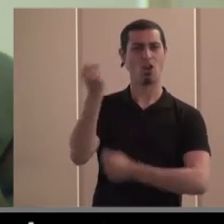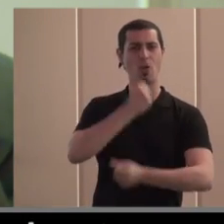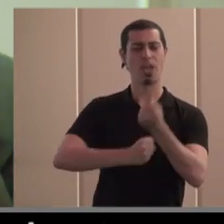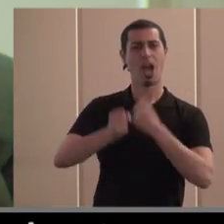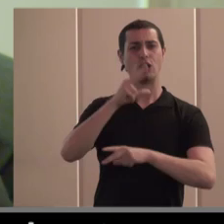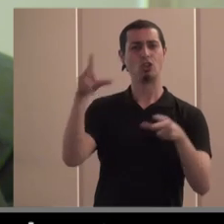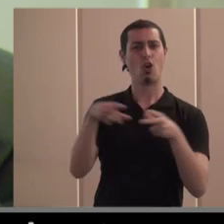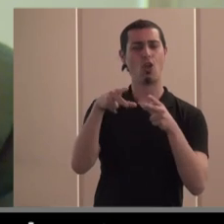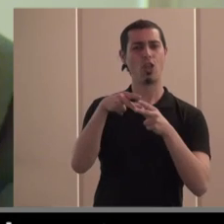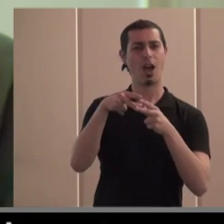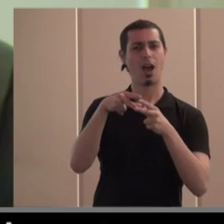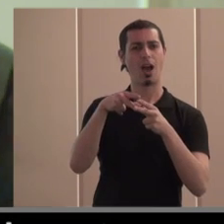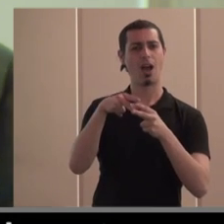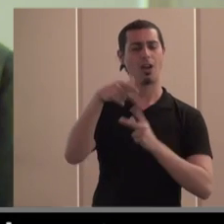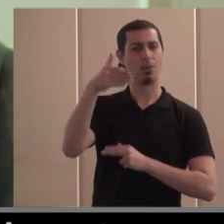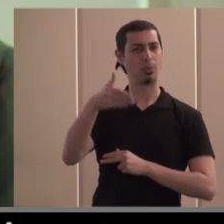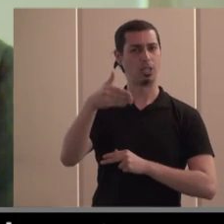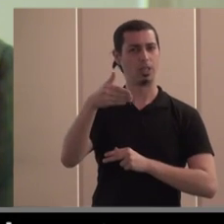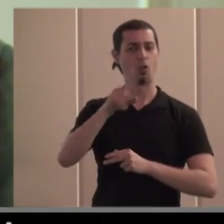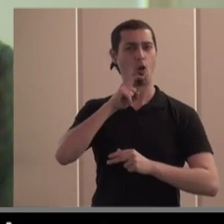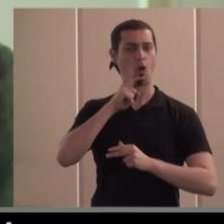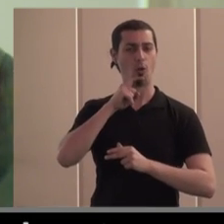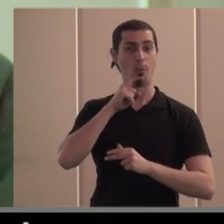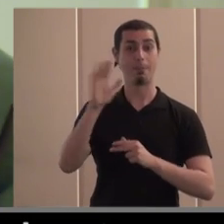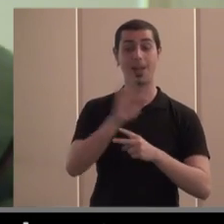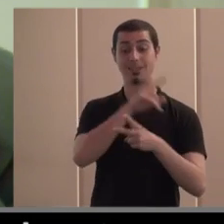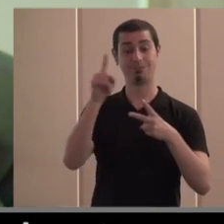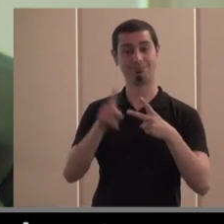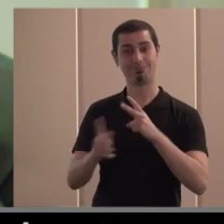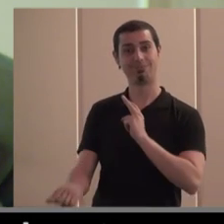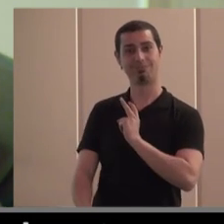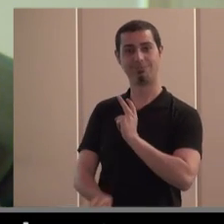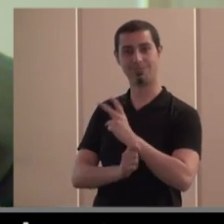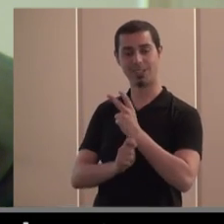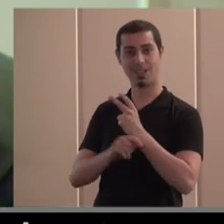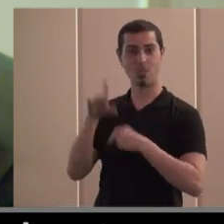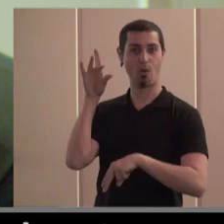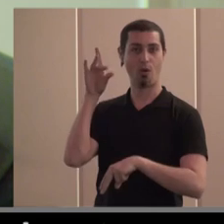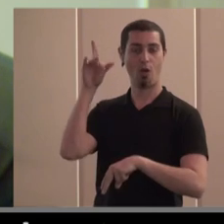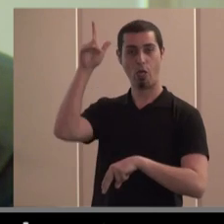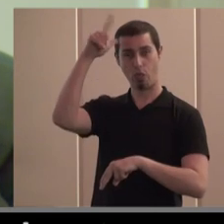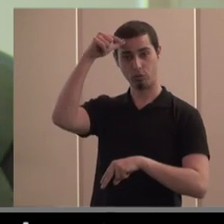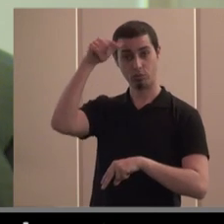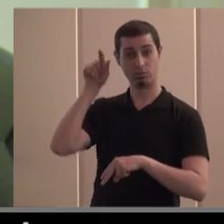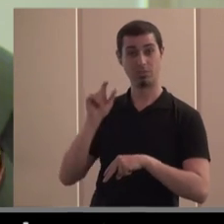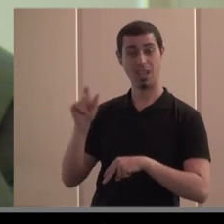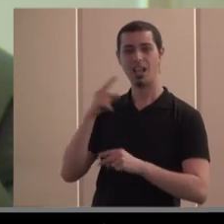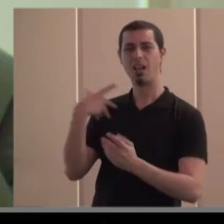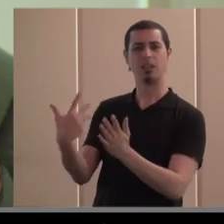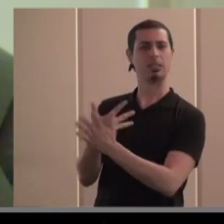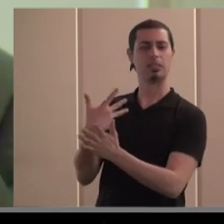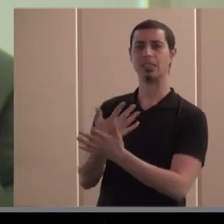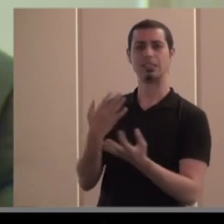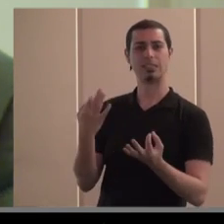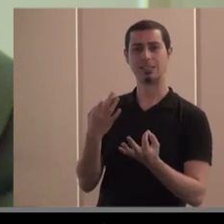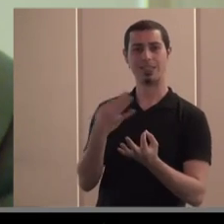social luego nuestro amigo el estratega el doctor lo que nos ha contado